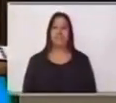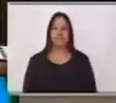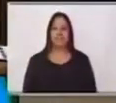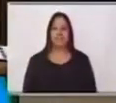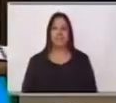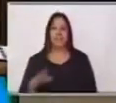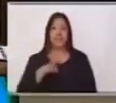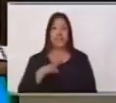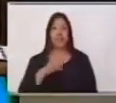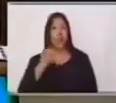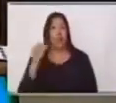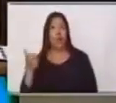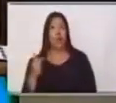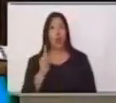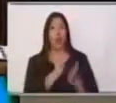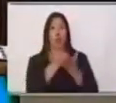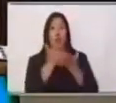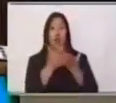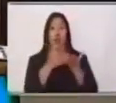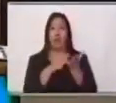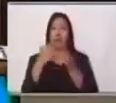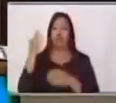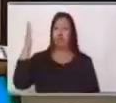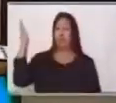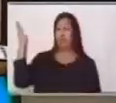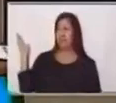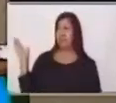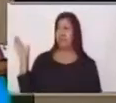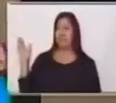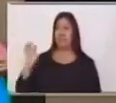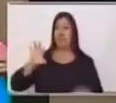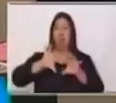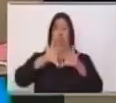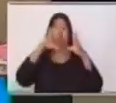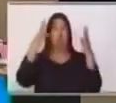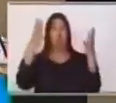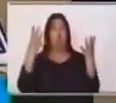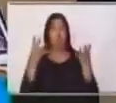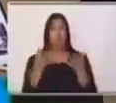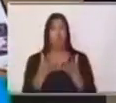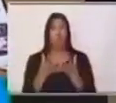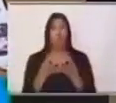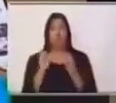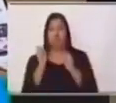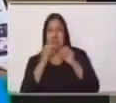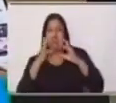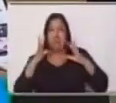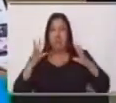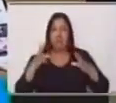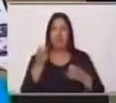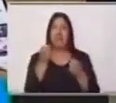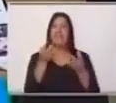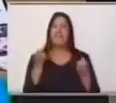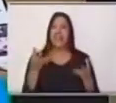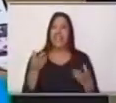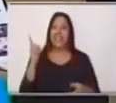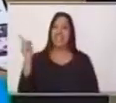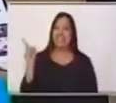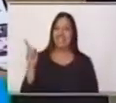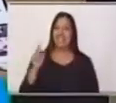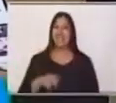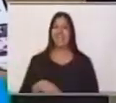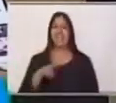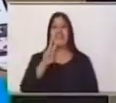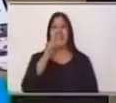Tengo otra obra, El mundo del misterio verde, de Virgilio Rodríguez Macal. ¿Qué consideras?